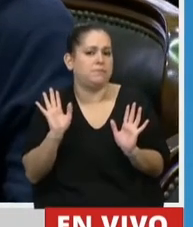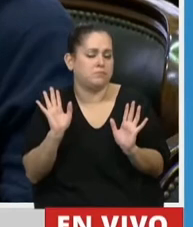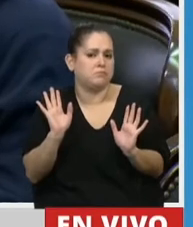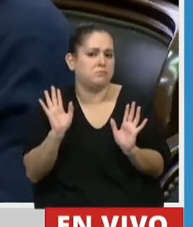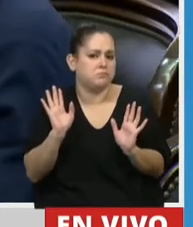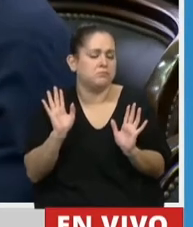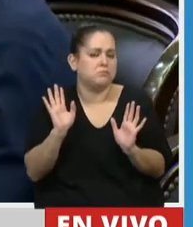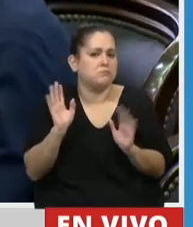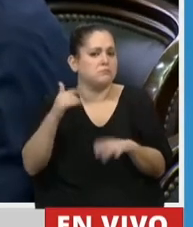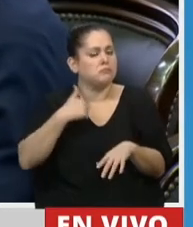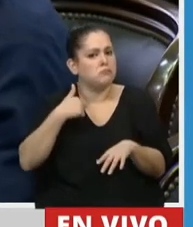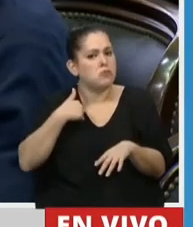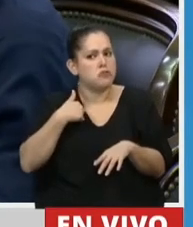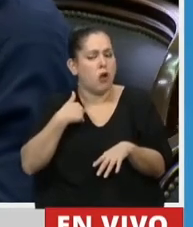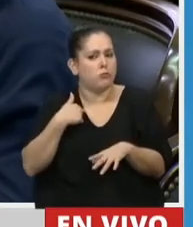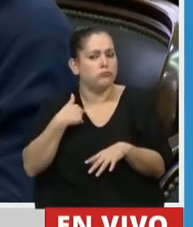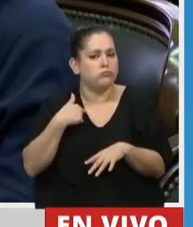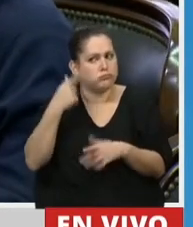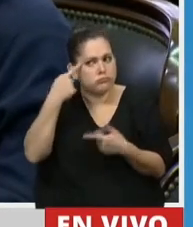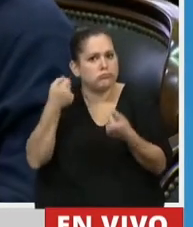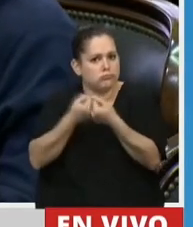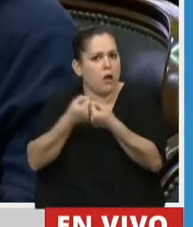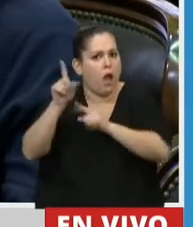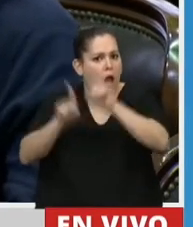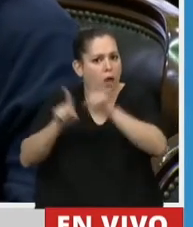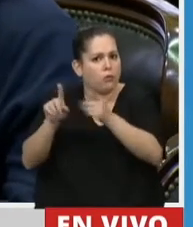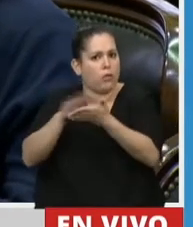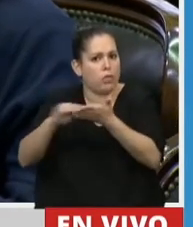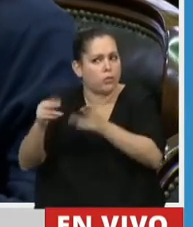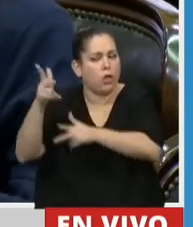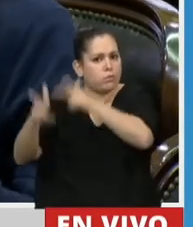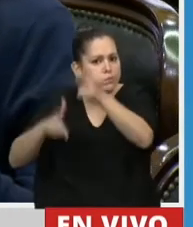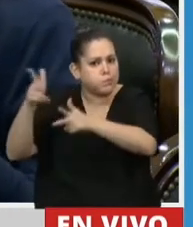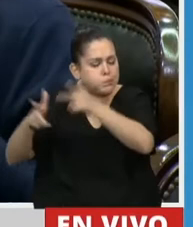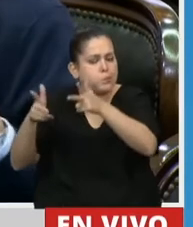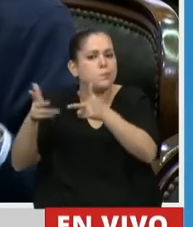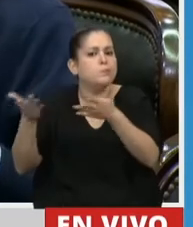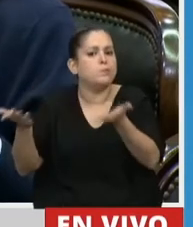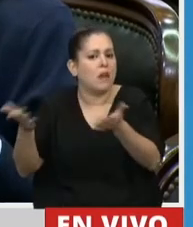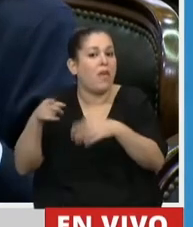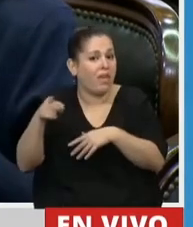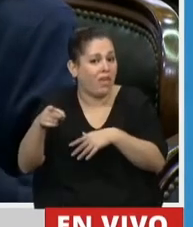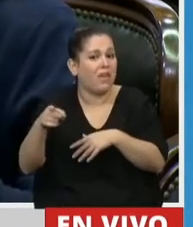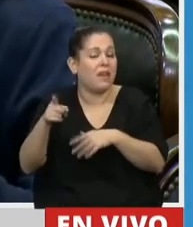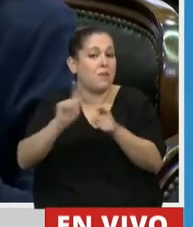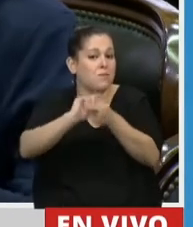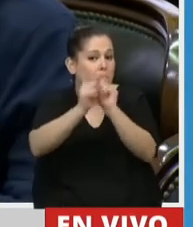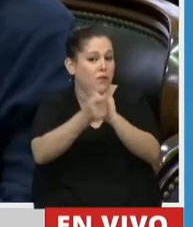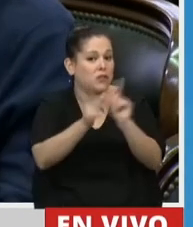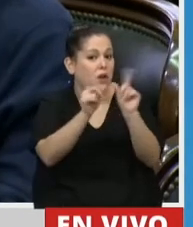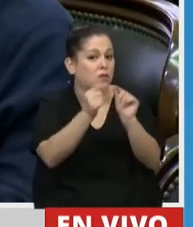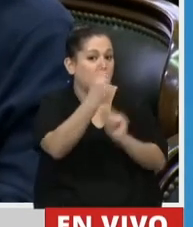coincidir con lo manifestado con algunos diputados y diputadas preopinantes que esta modificación del 109